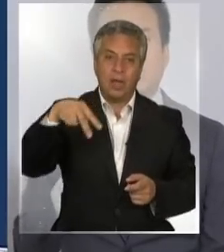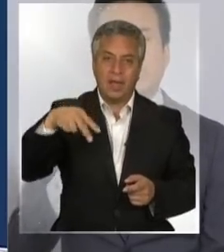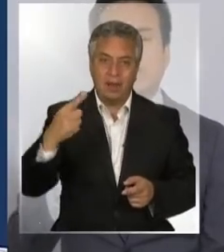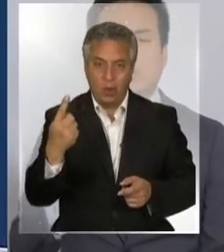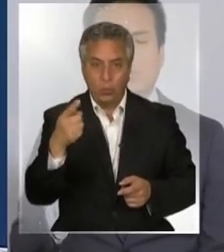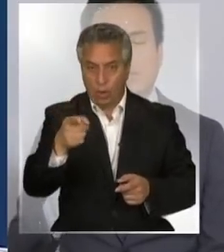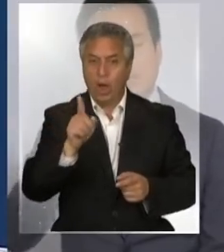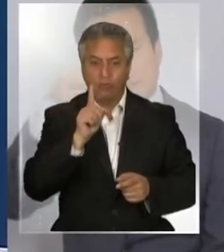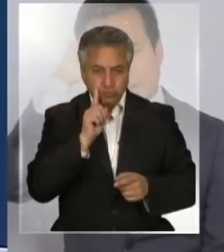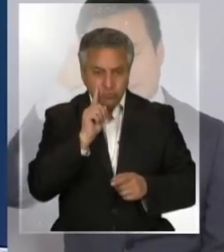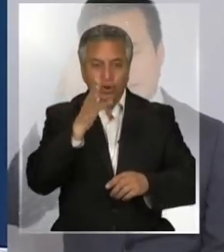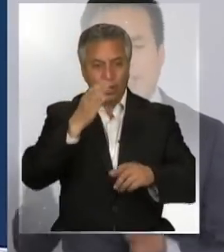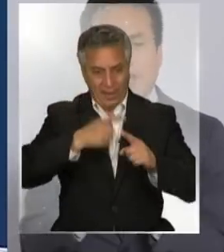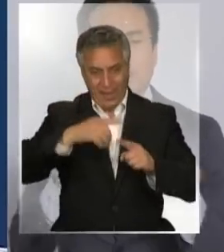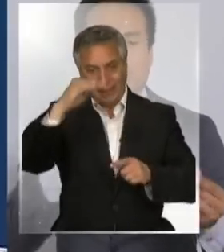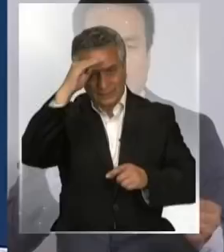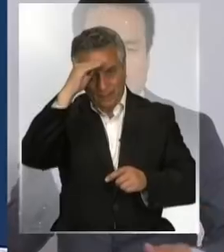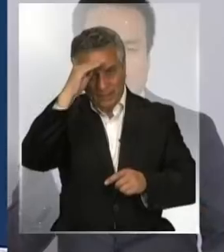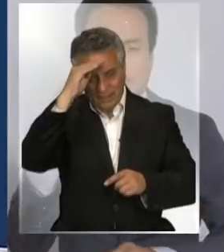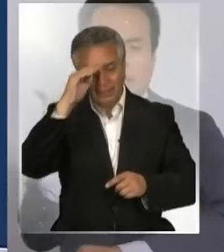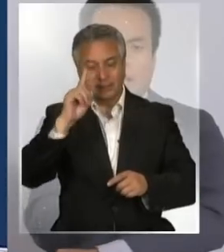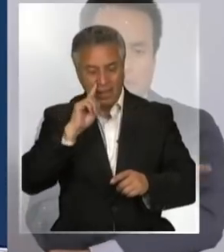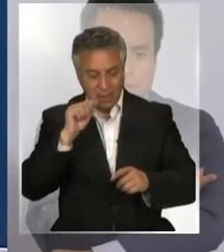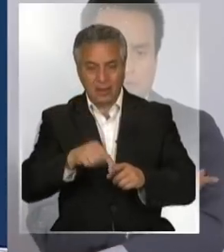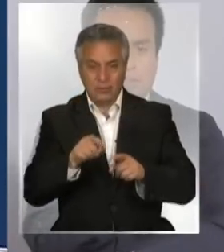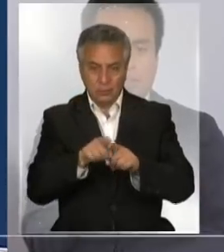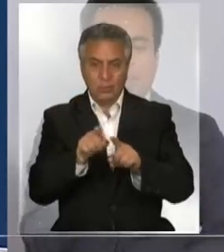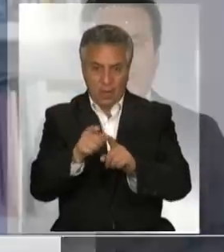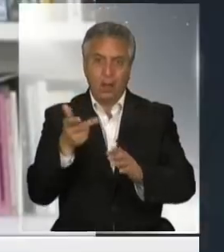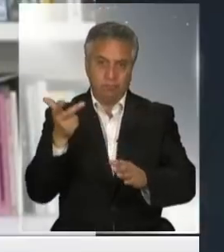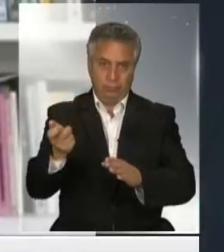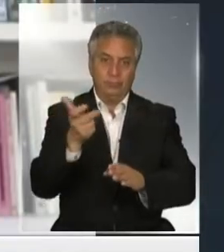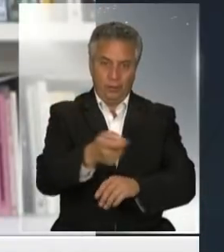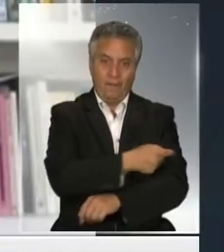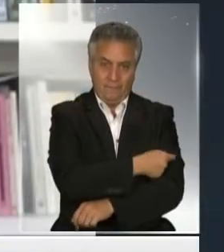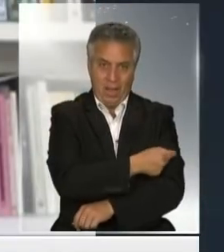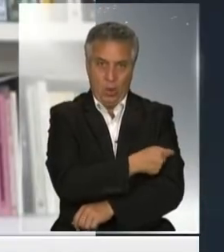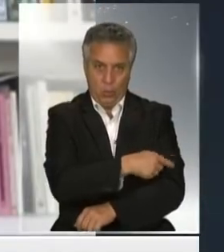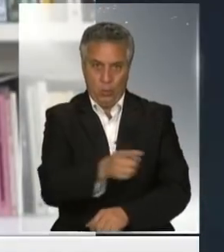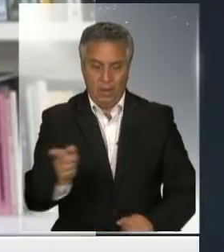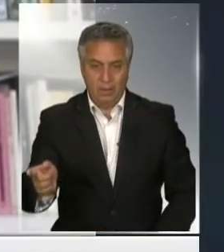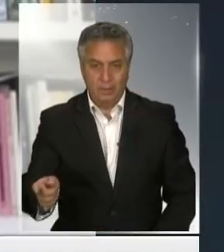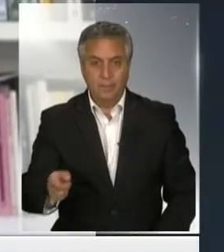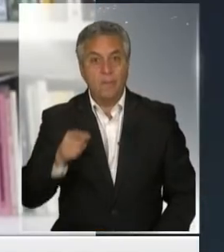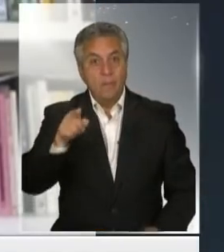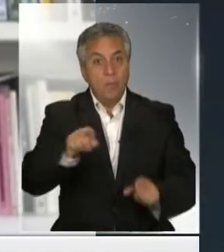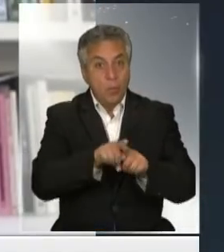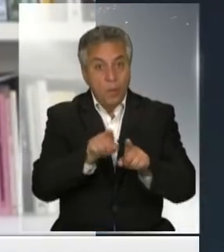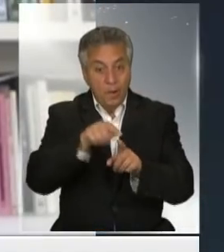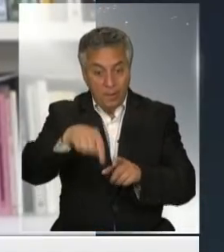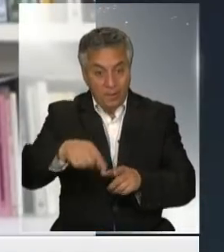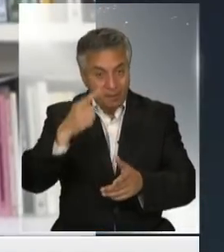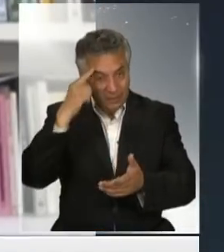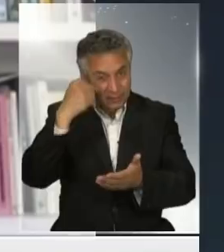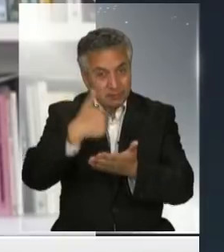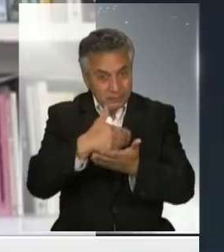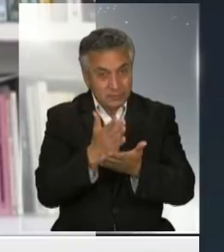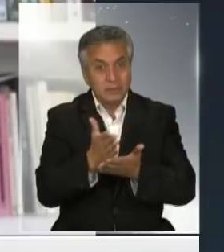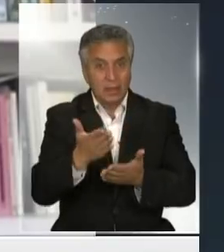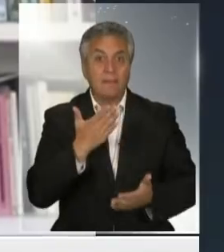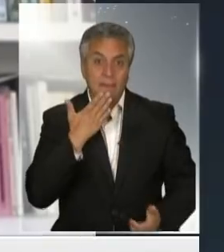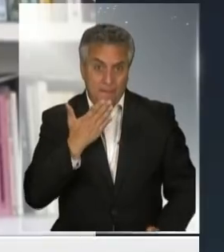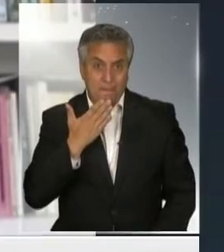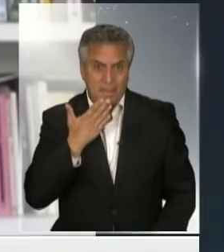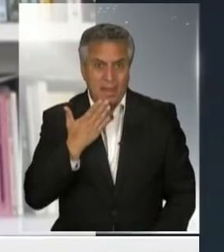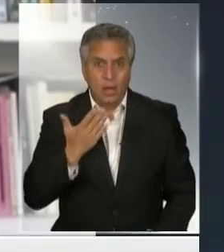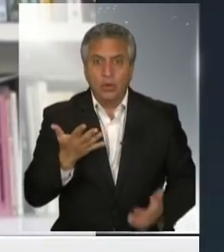mucha experiencia a nivel nacional en la aplicación de estas vacunas. La logística también es un tema acá y eso tiene que ver porque